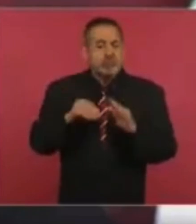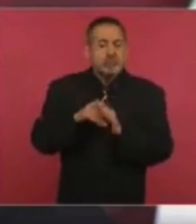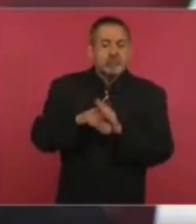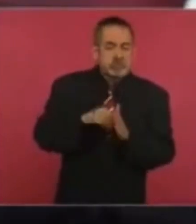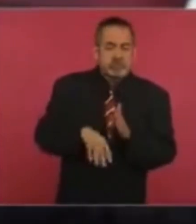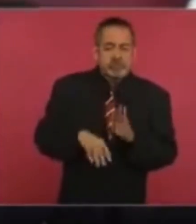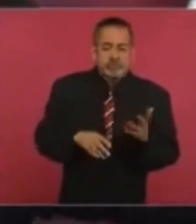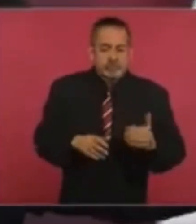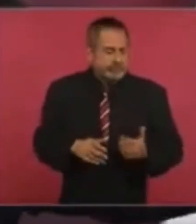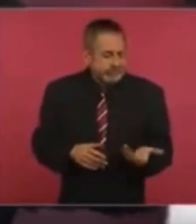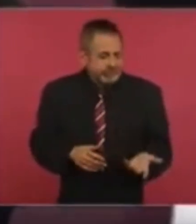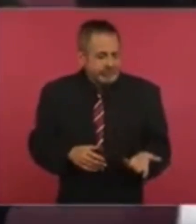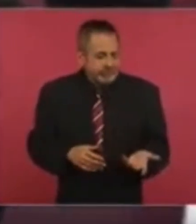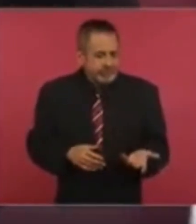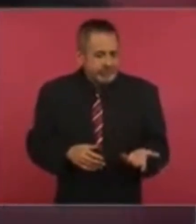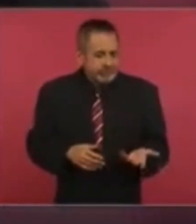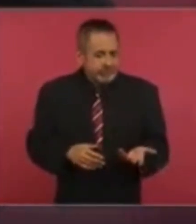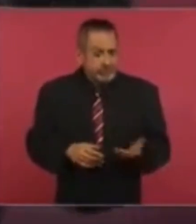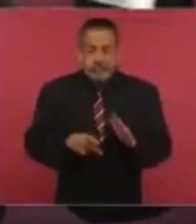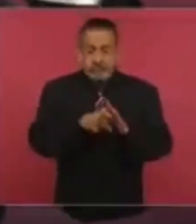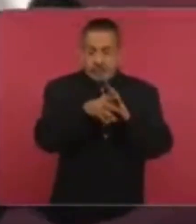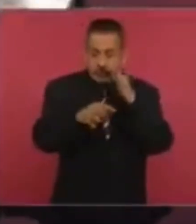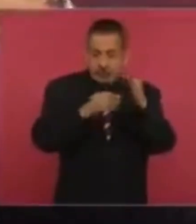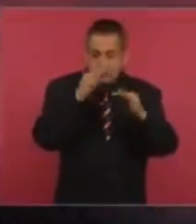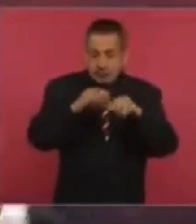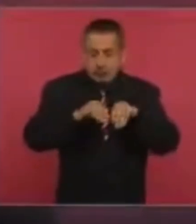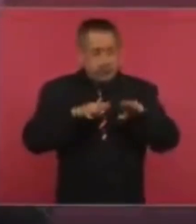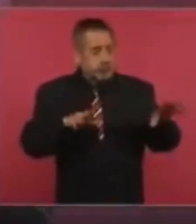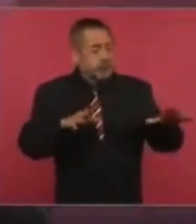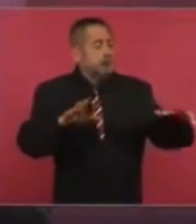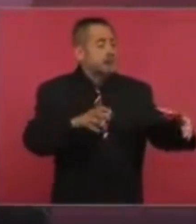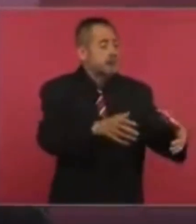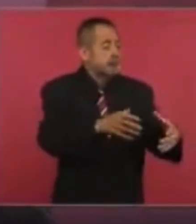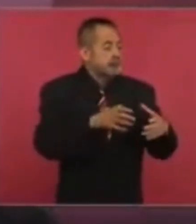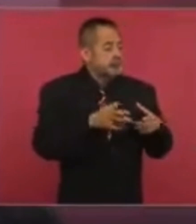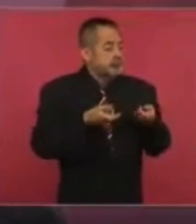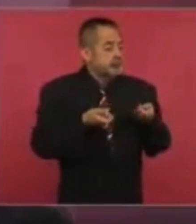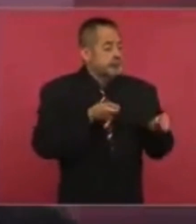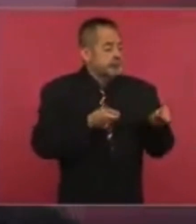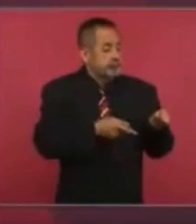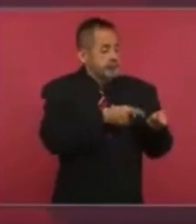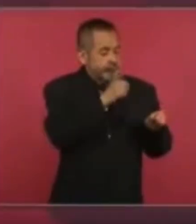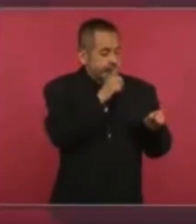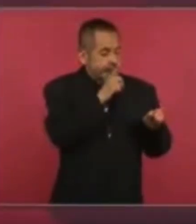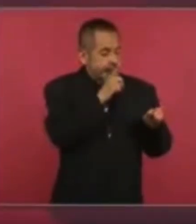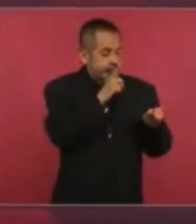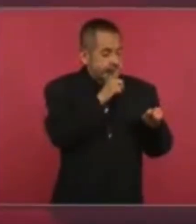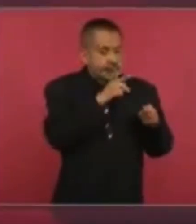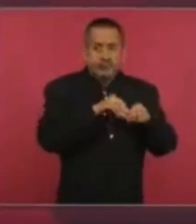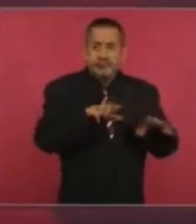todo. El control de los medios de información era